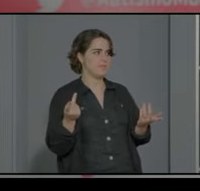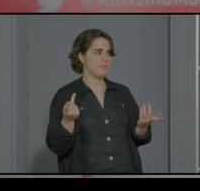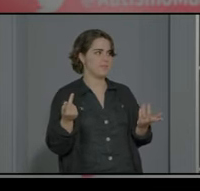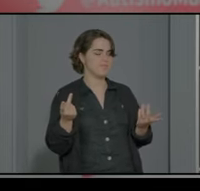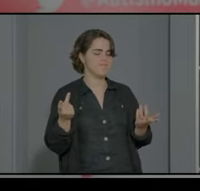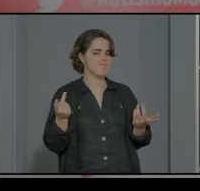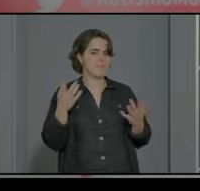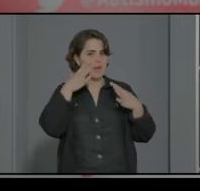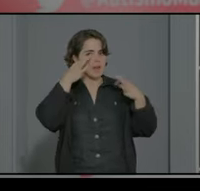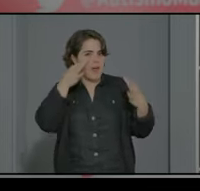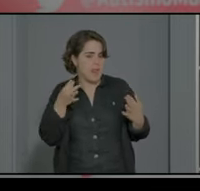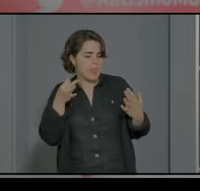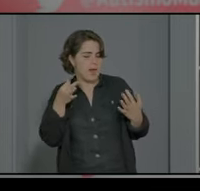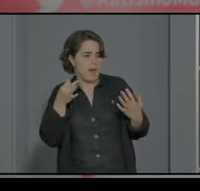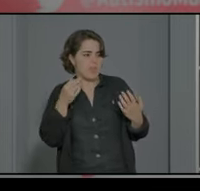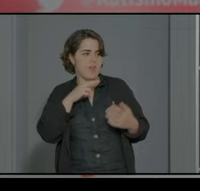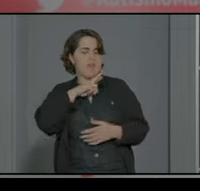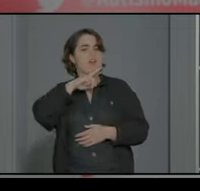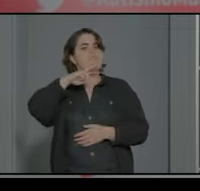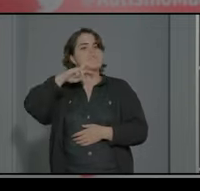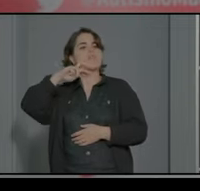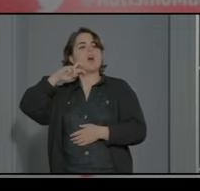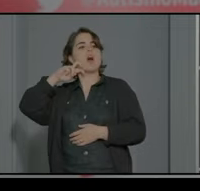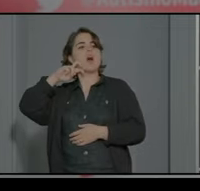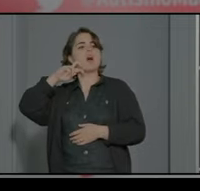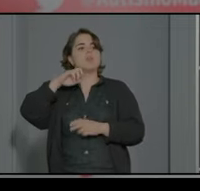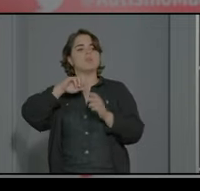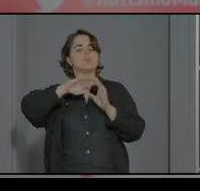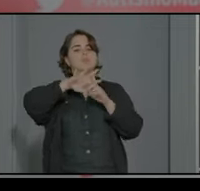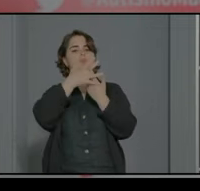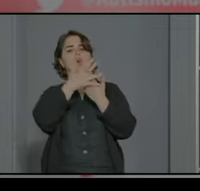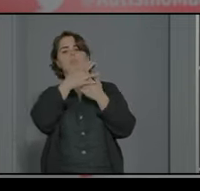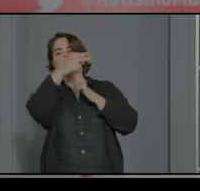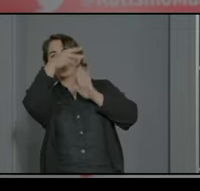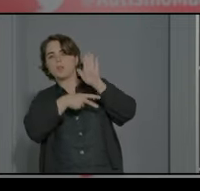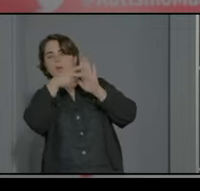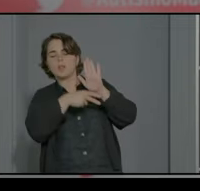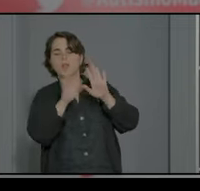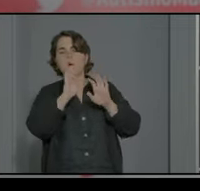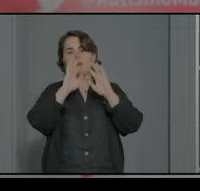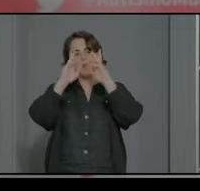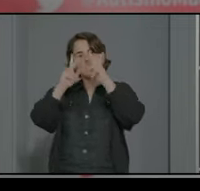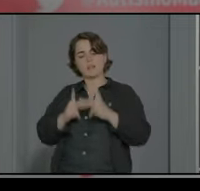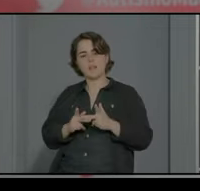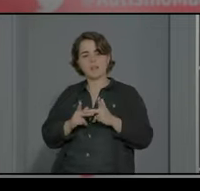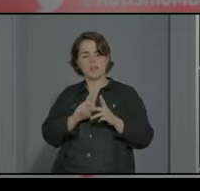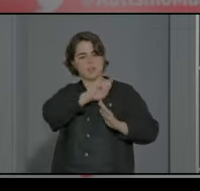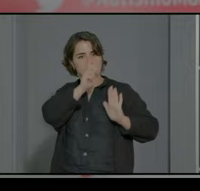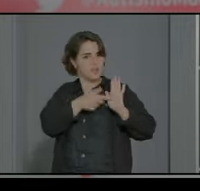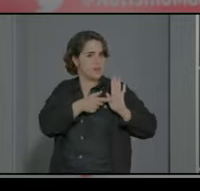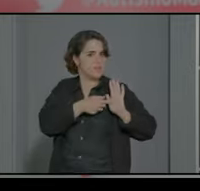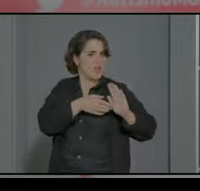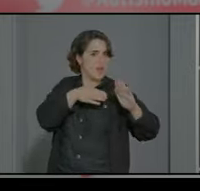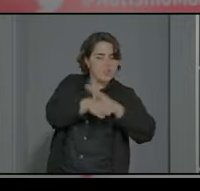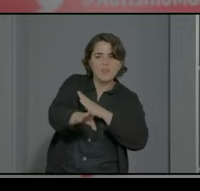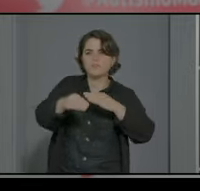la realidad es que los grandes valores que ofrecen todos los marcos normativos y todas las legislaciones orgánicas la accesibilidad